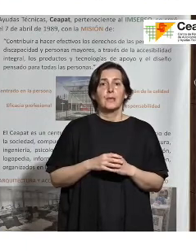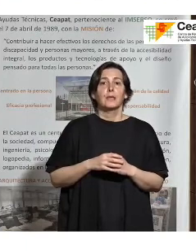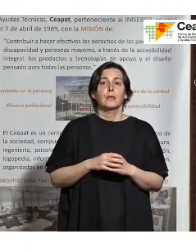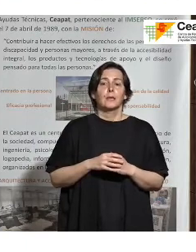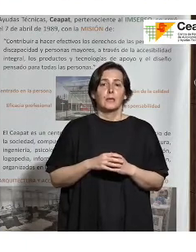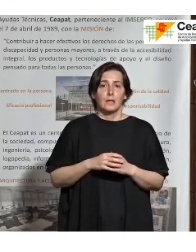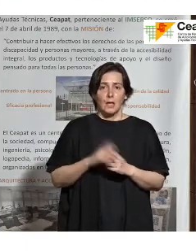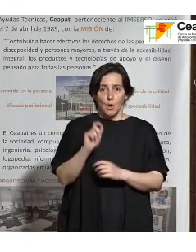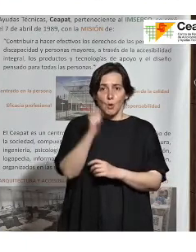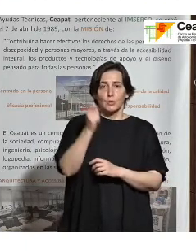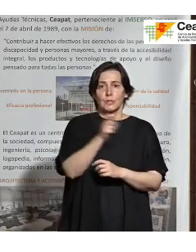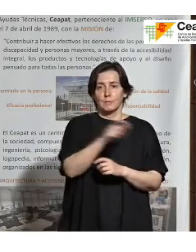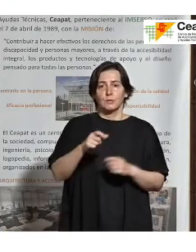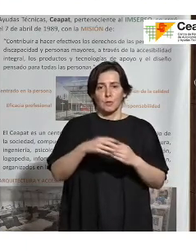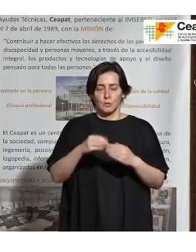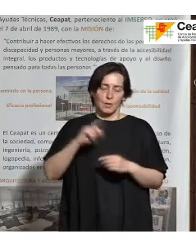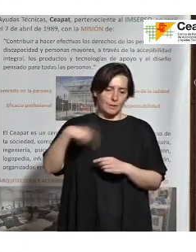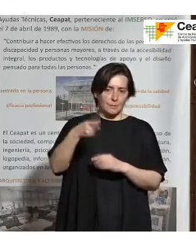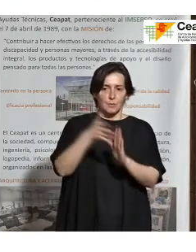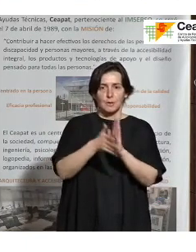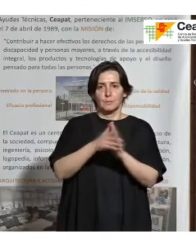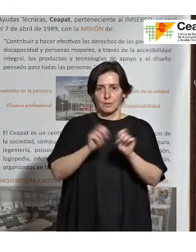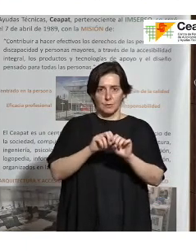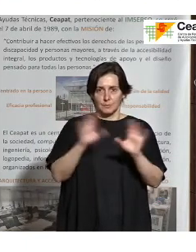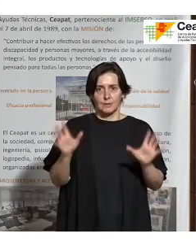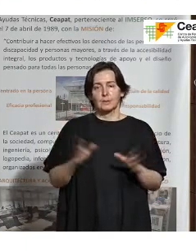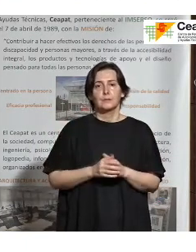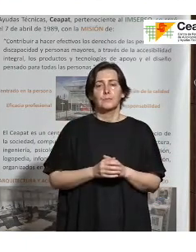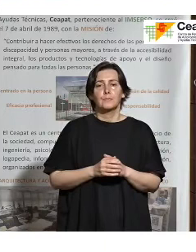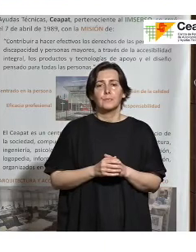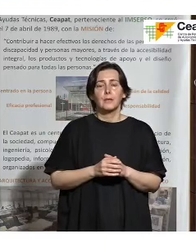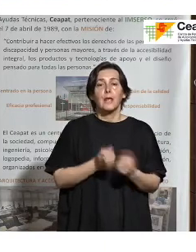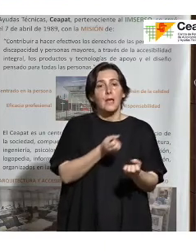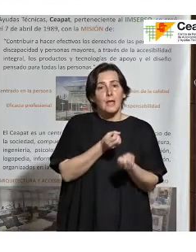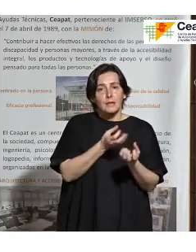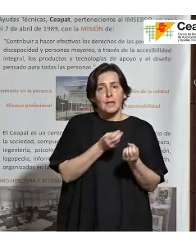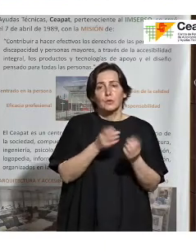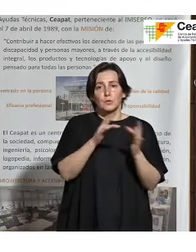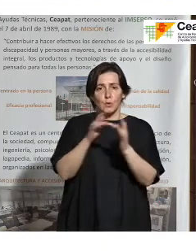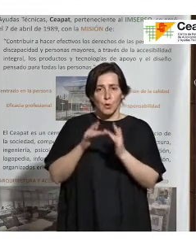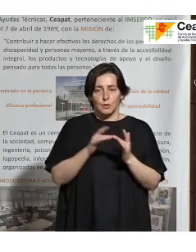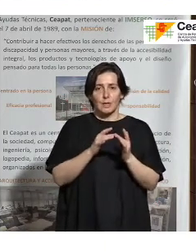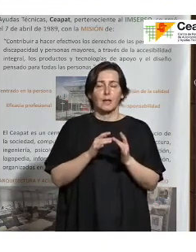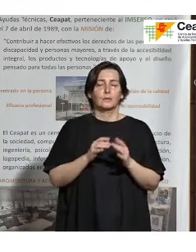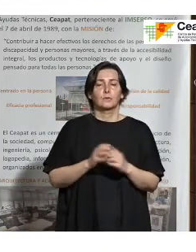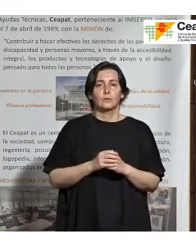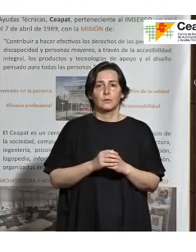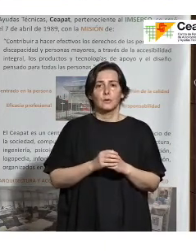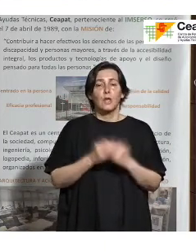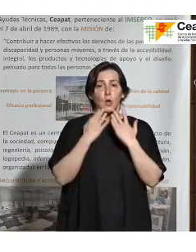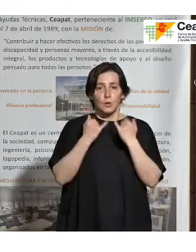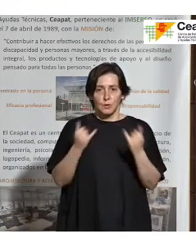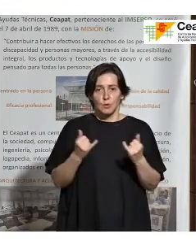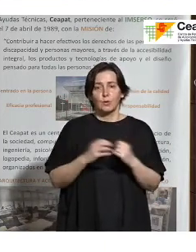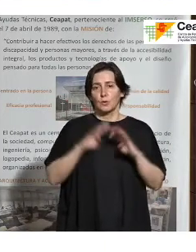las posibles personas usuarias. Luego os comento. Bueno, los datos de contacto se han adaptado a los nuevos tiempos, incorporando el correo electrónico,